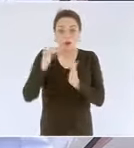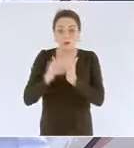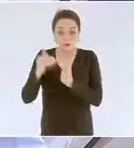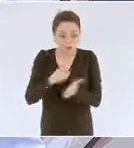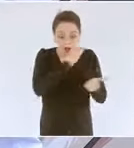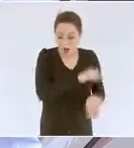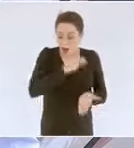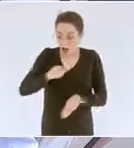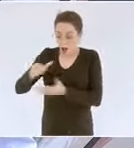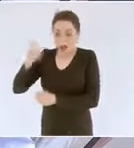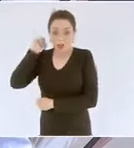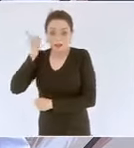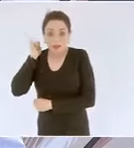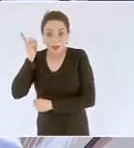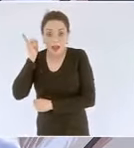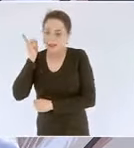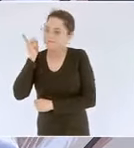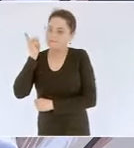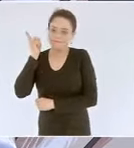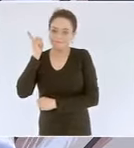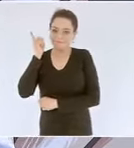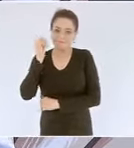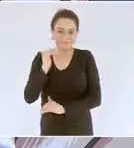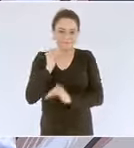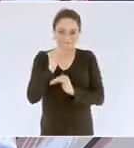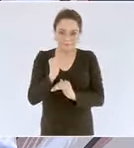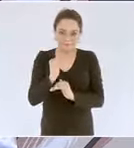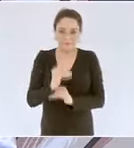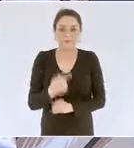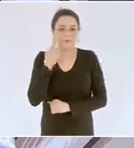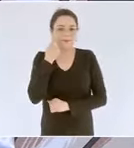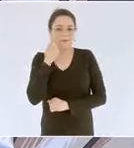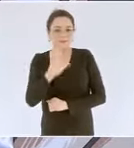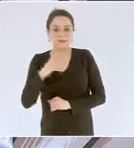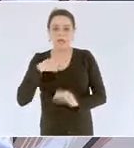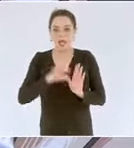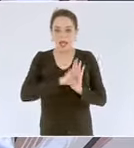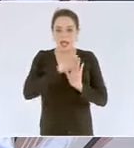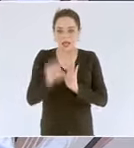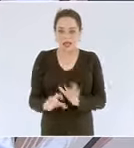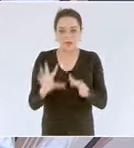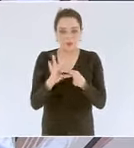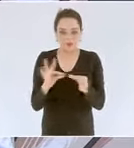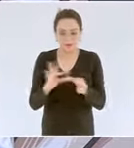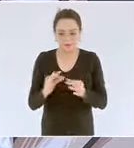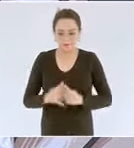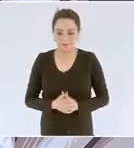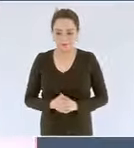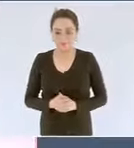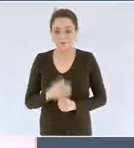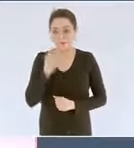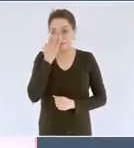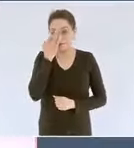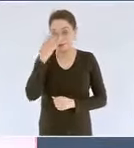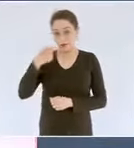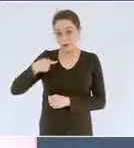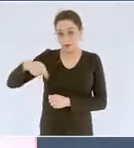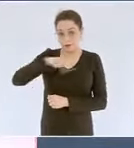diarios para ejemplificar en nuestro gobierno extraeremos